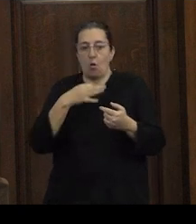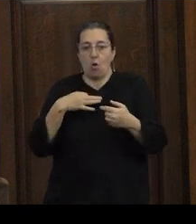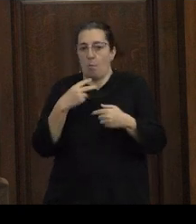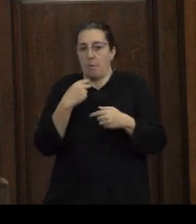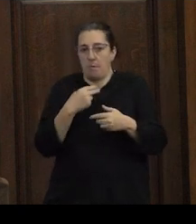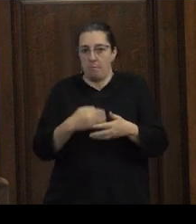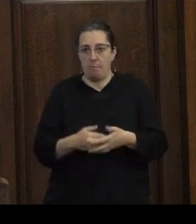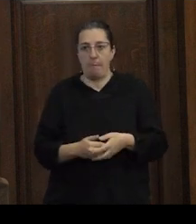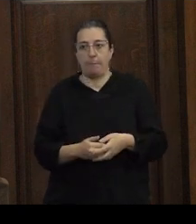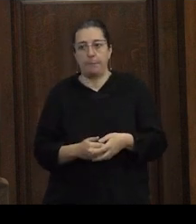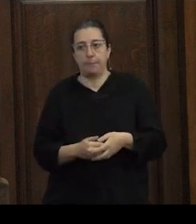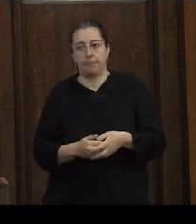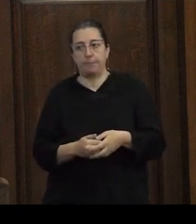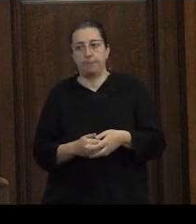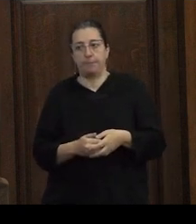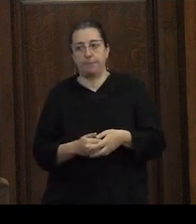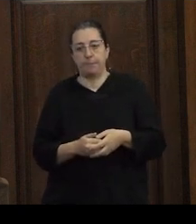misma